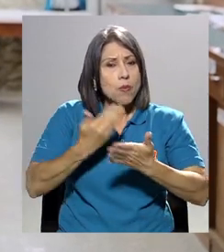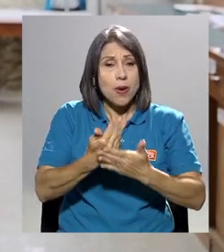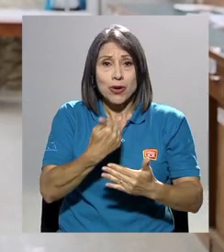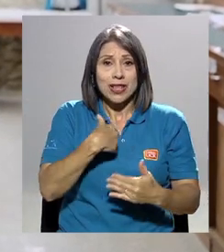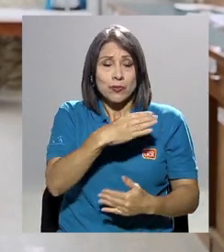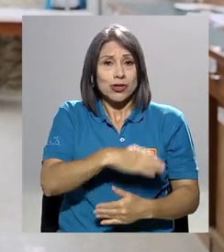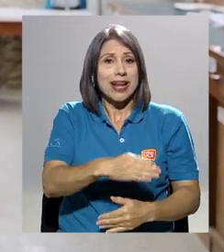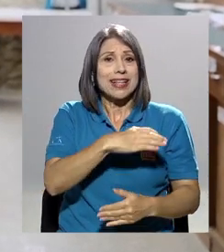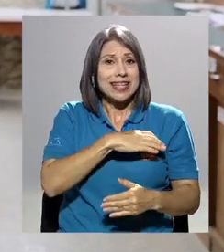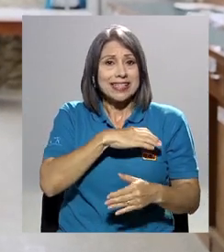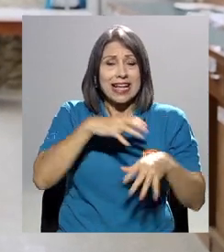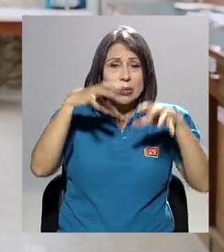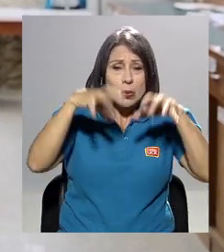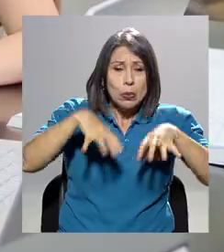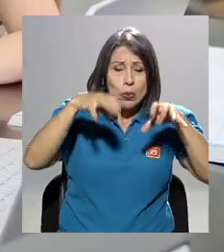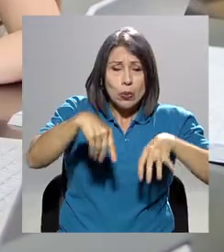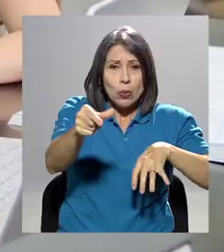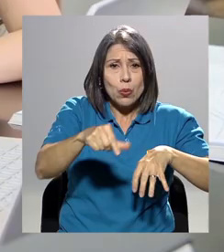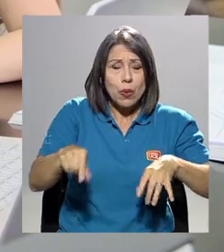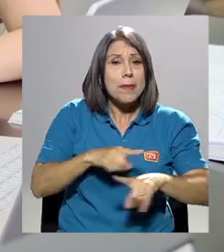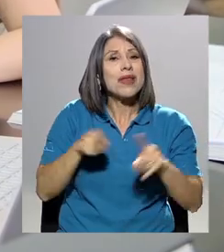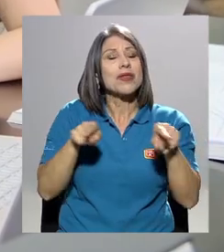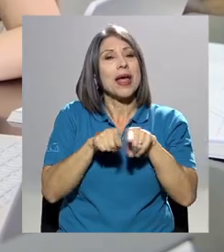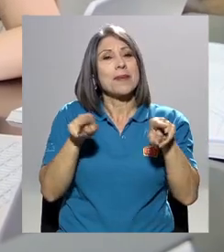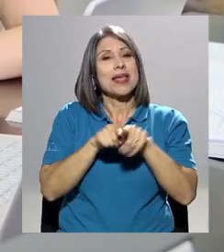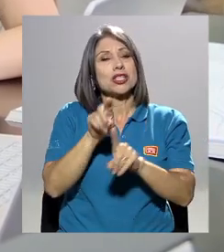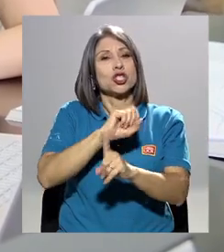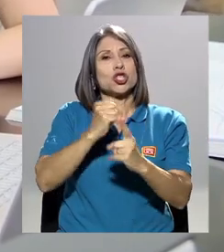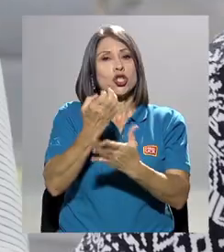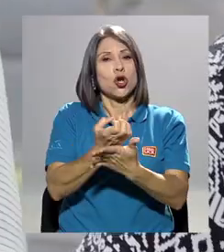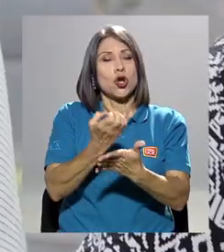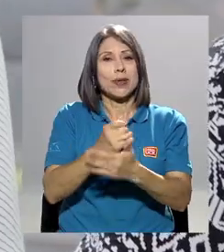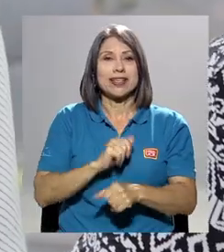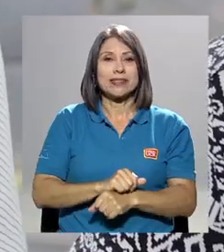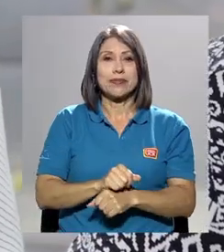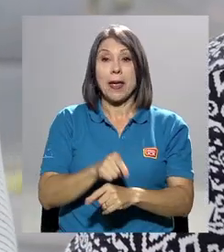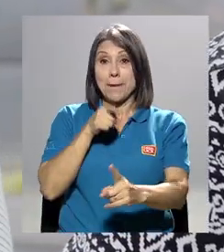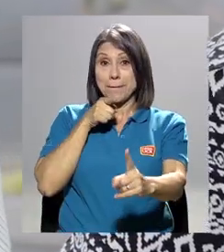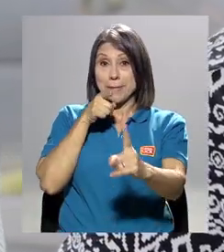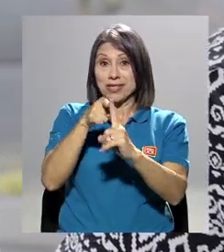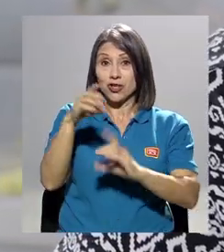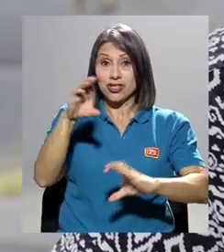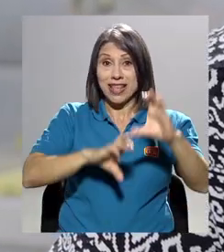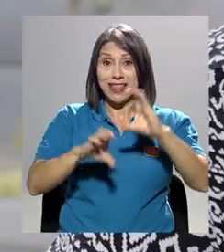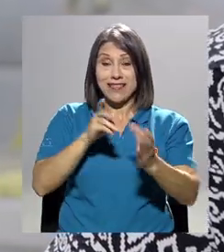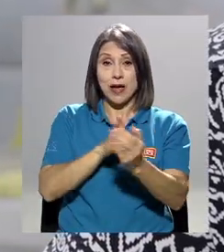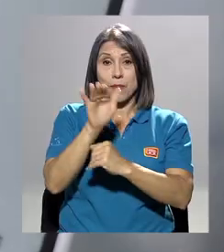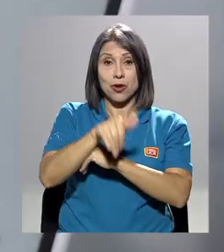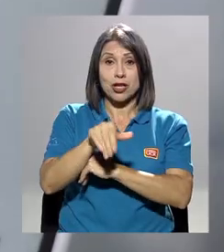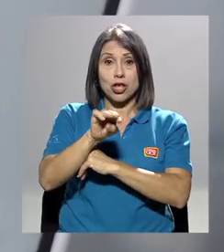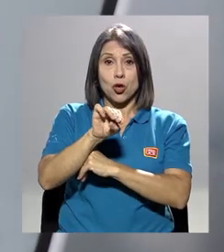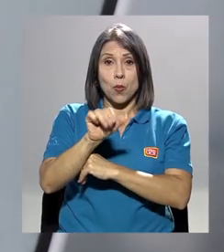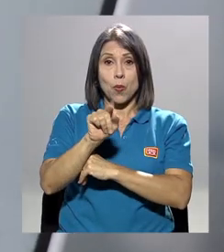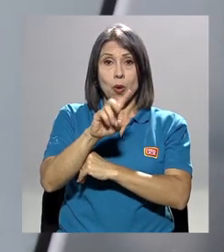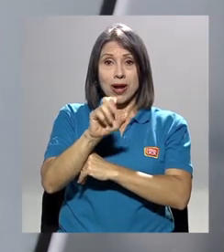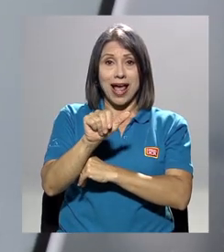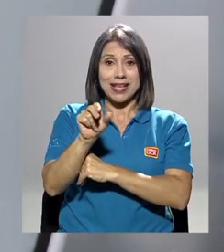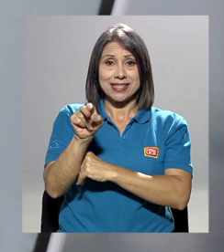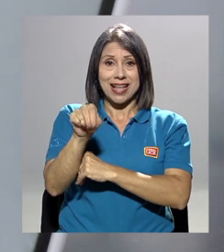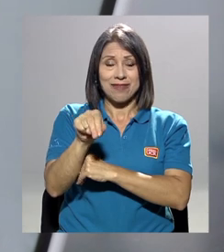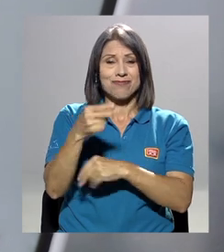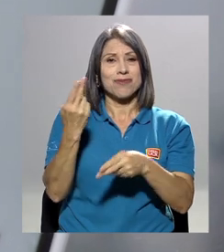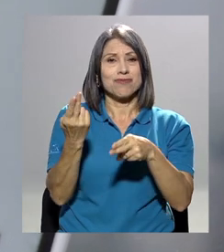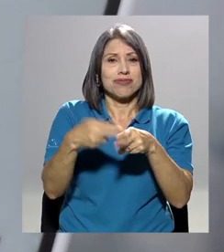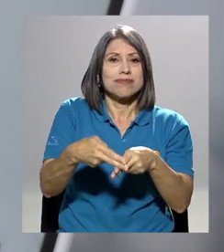hidrometriológicas pero también socioeconómicas. La misión científica del proyecto Morazán está adscrita como proyecto de